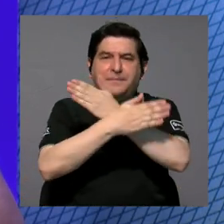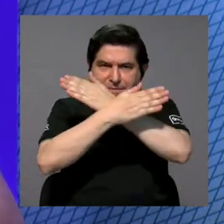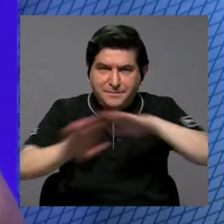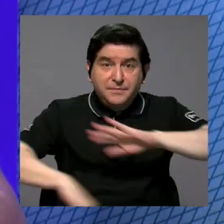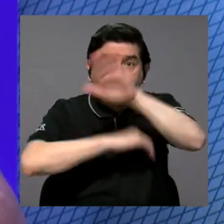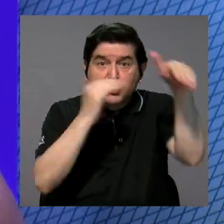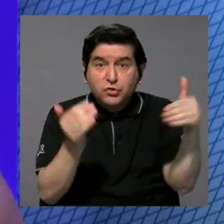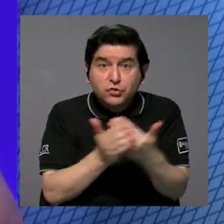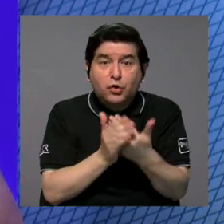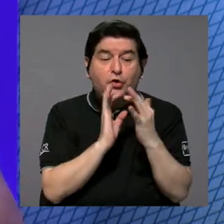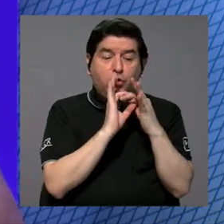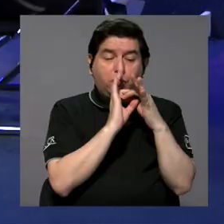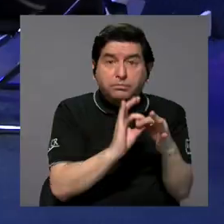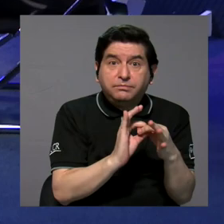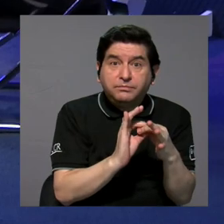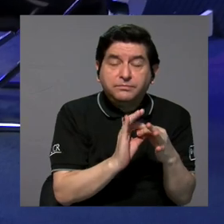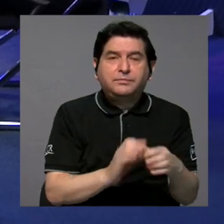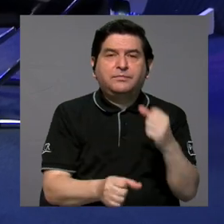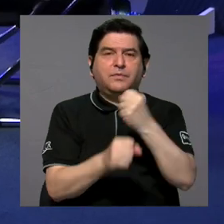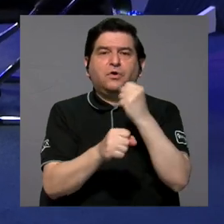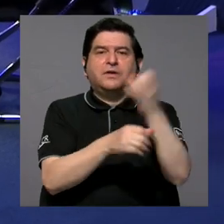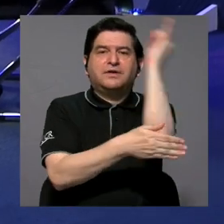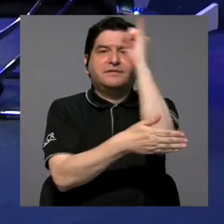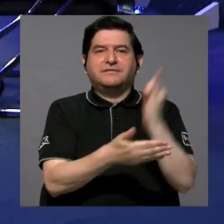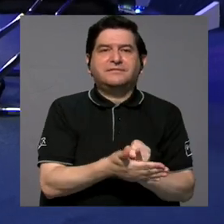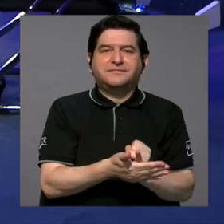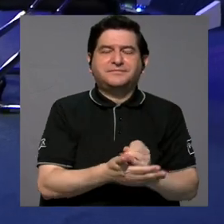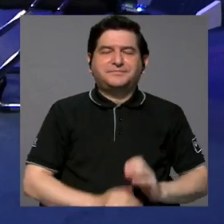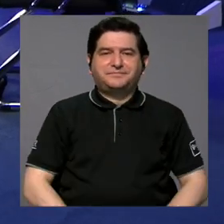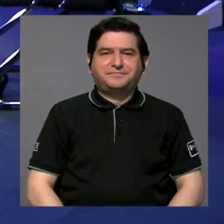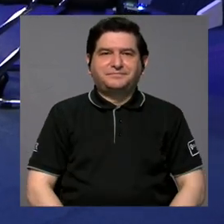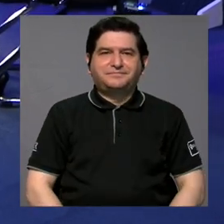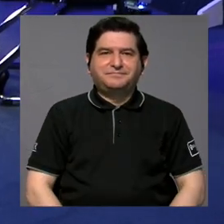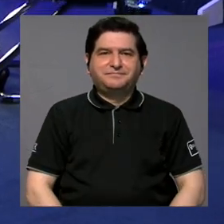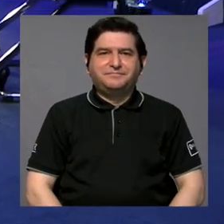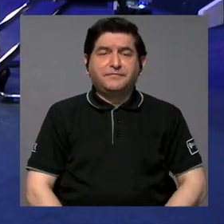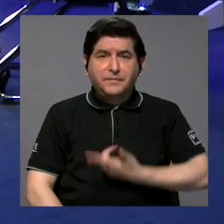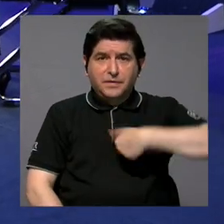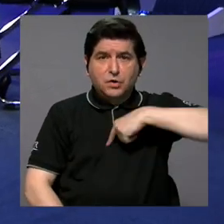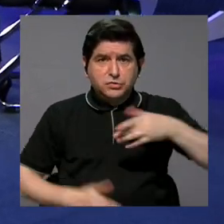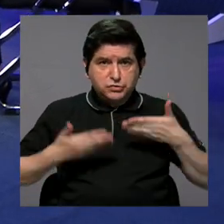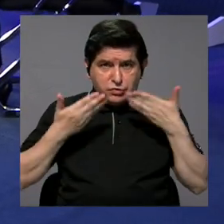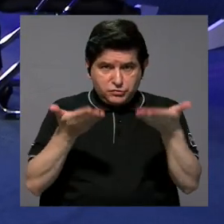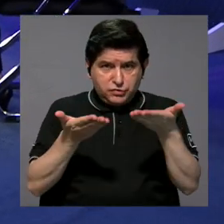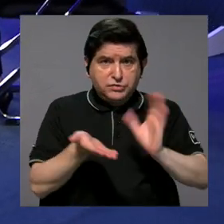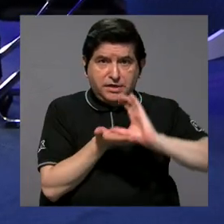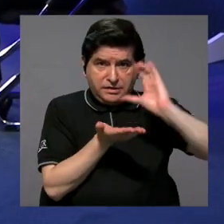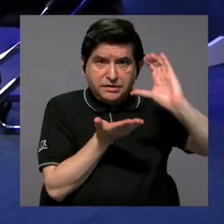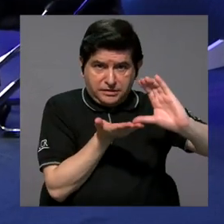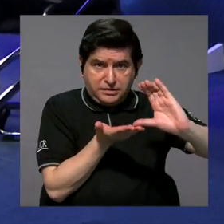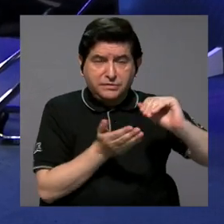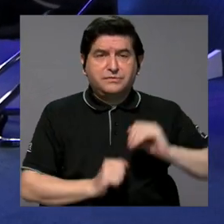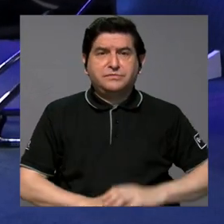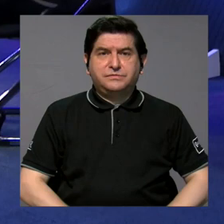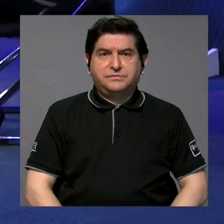todo eso vaya de la mano con el quehacer artístico, ¿verdad? Entonces, brindamos dentro de nuestros cursos,